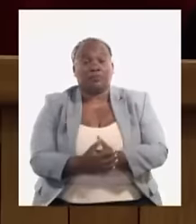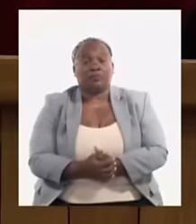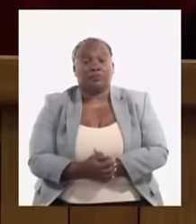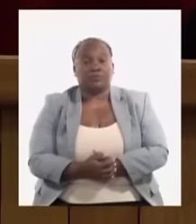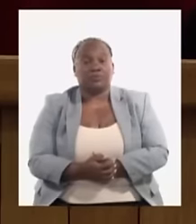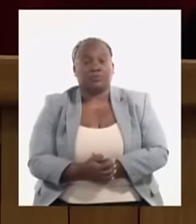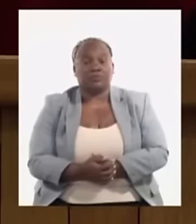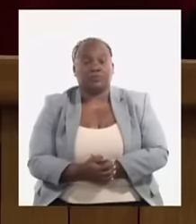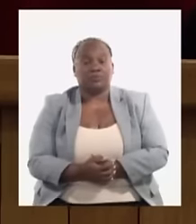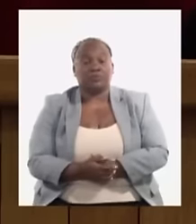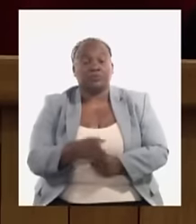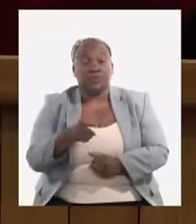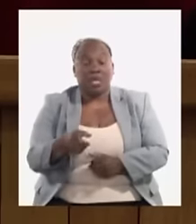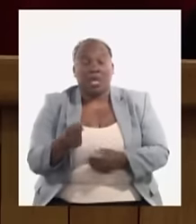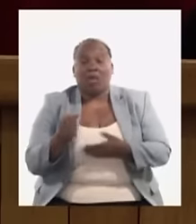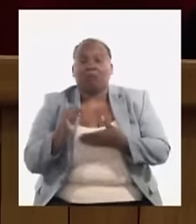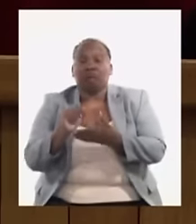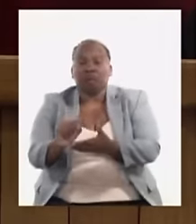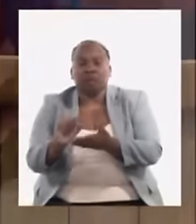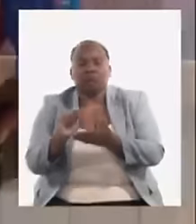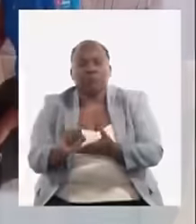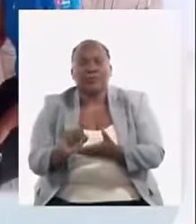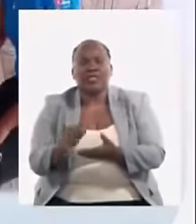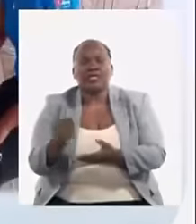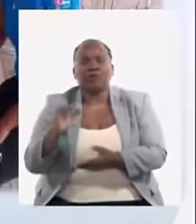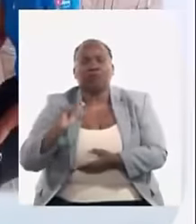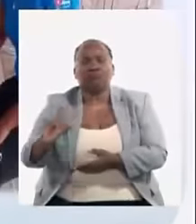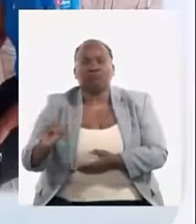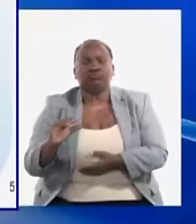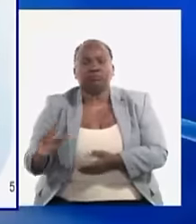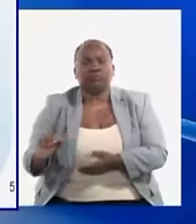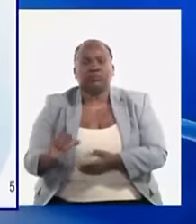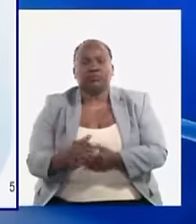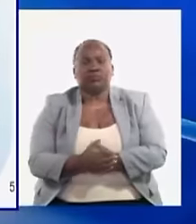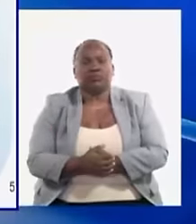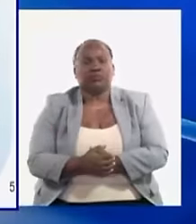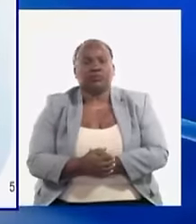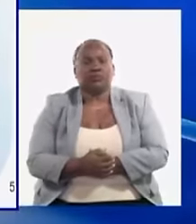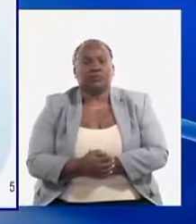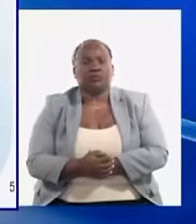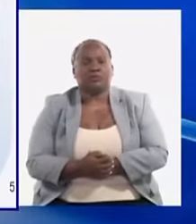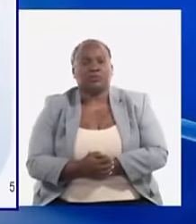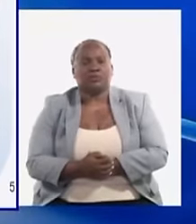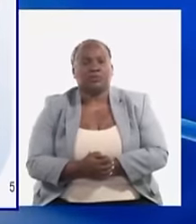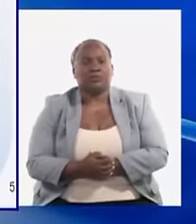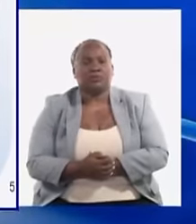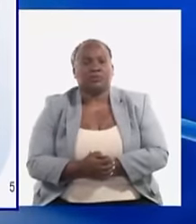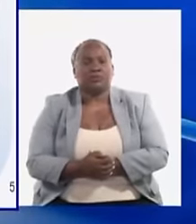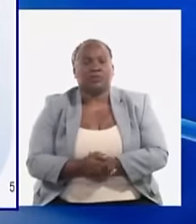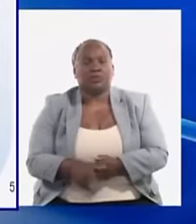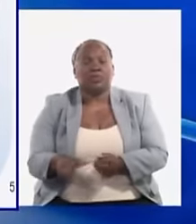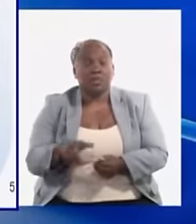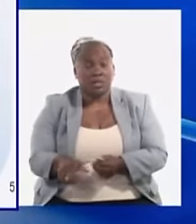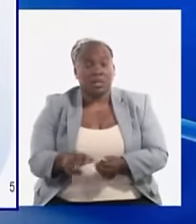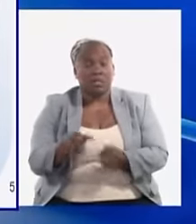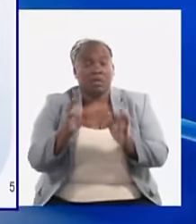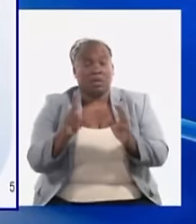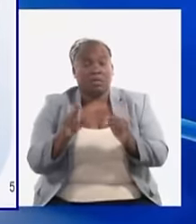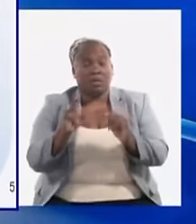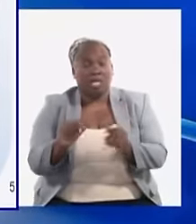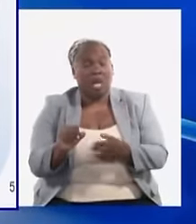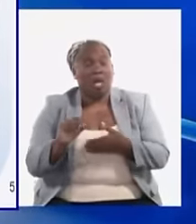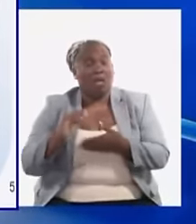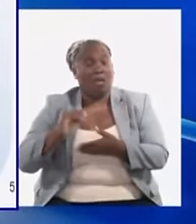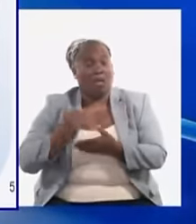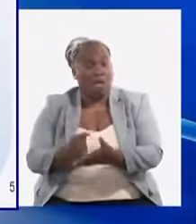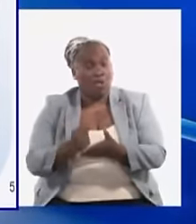subsidiar a las personas que lo requieran y no a los productos. Y continuamos con una gran cantidad de subsidios